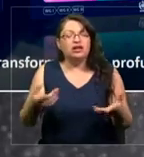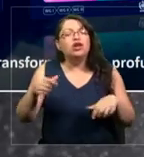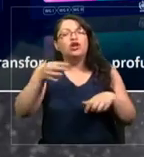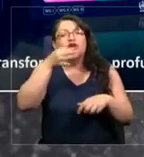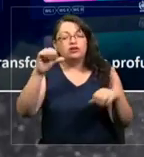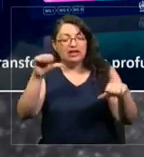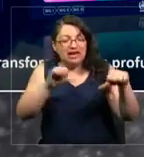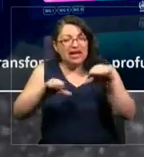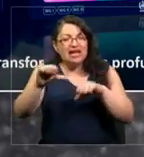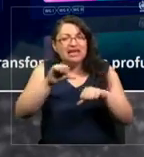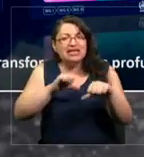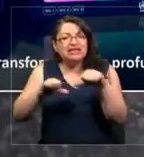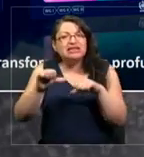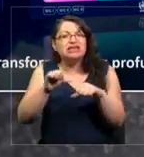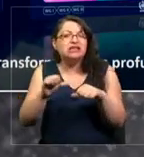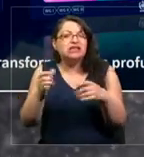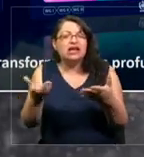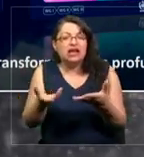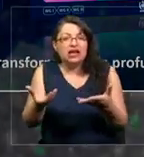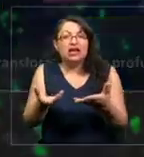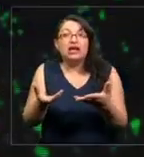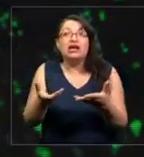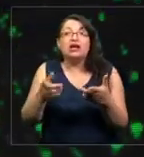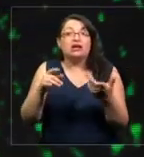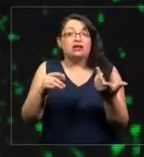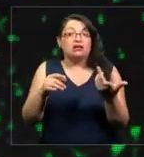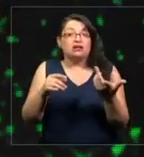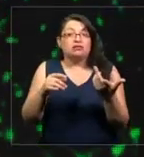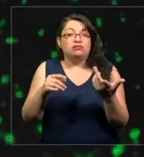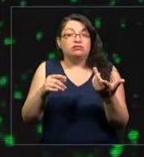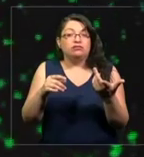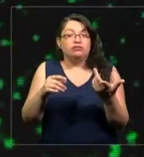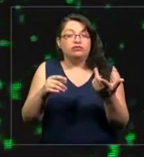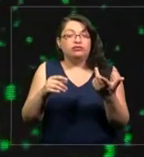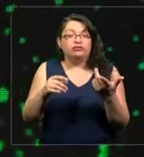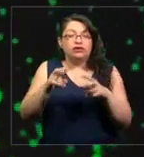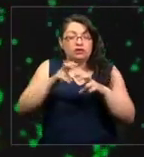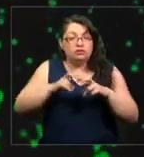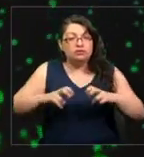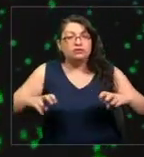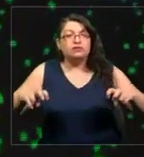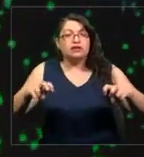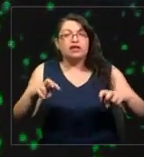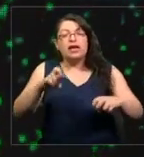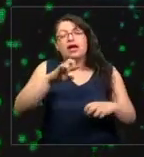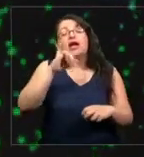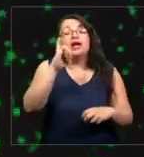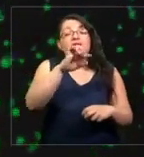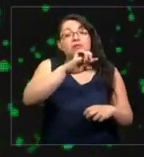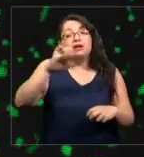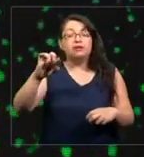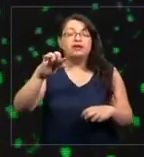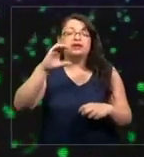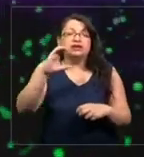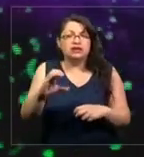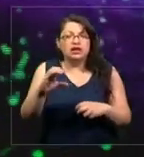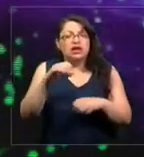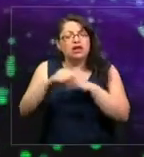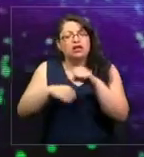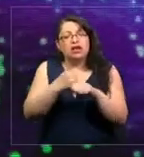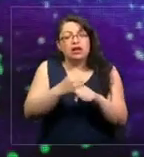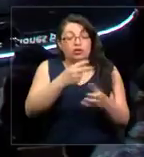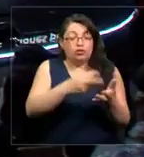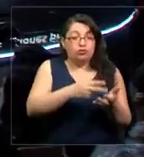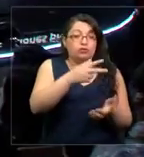ciencia representada por el Panel Intergubernamental de Cambio Climático, IPCC. Entre el año 2018 y